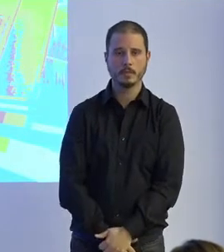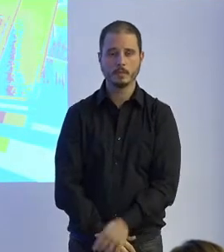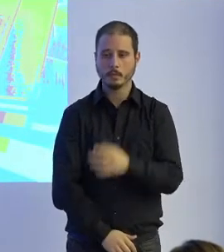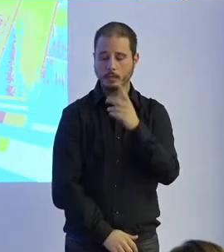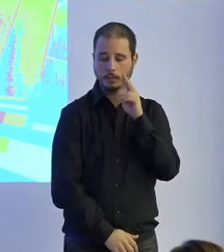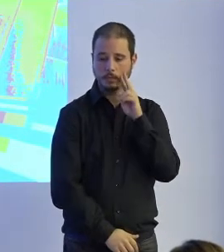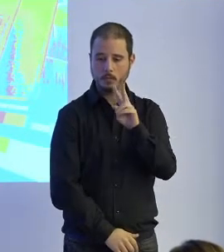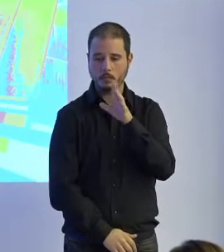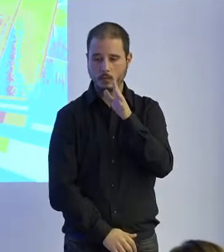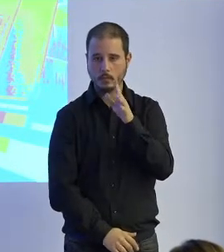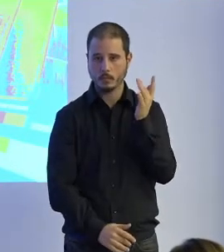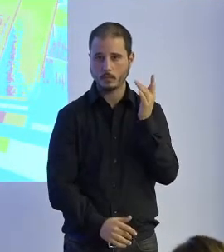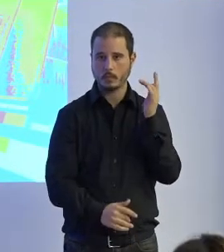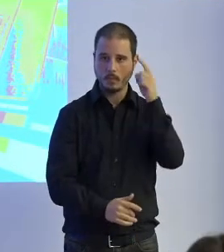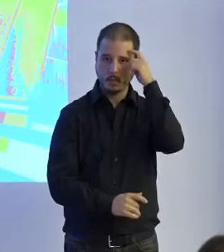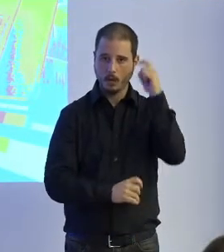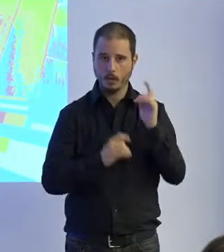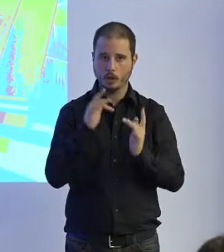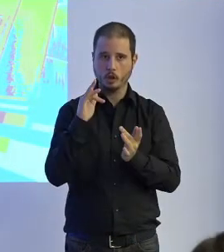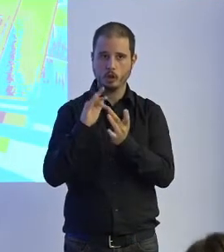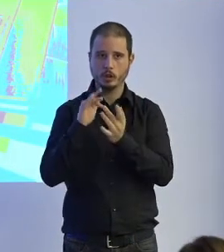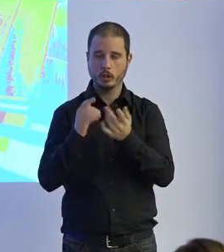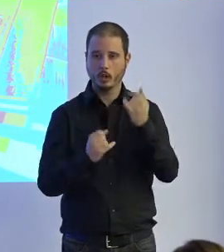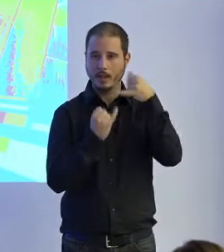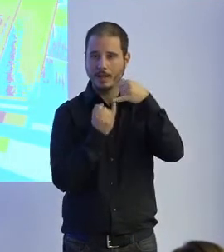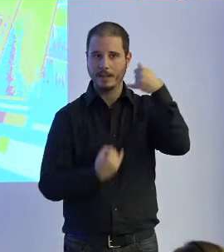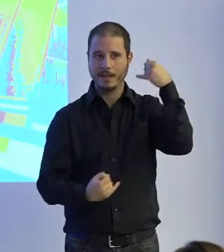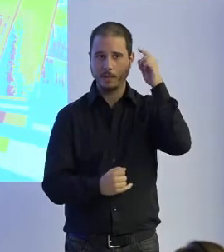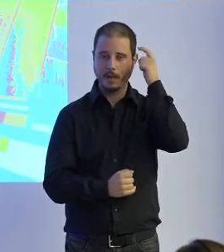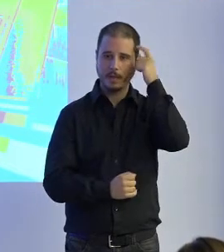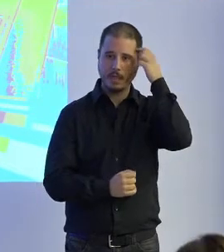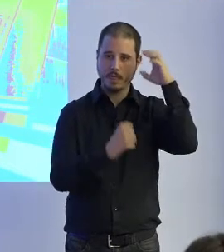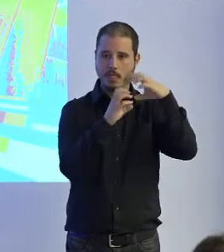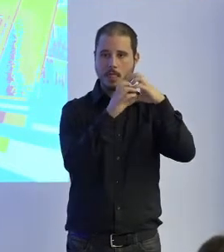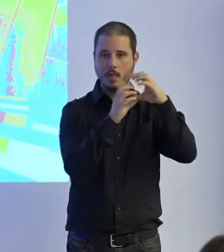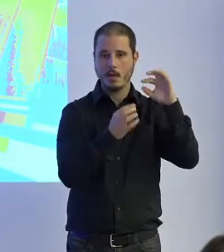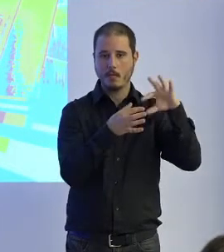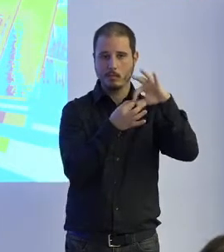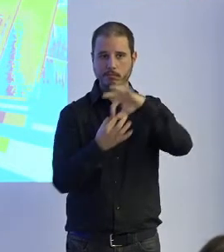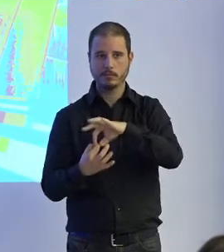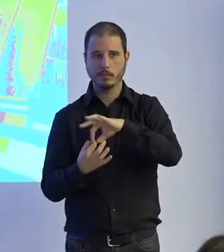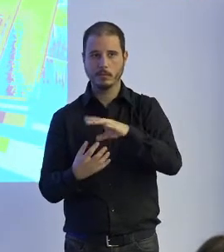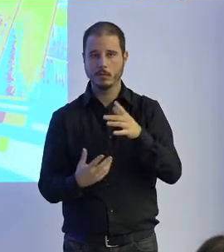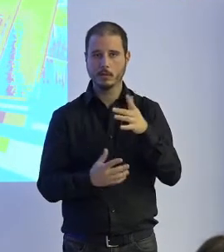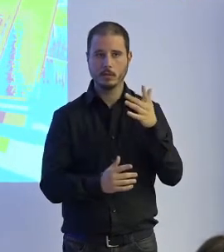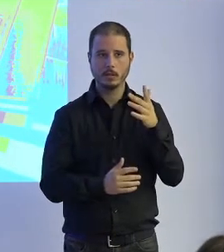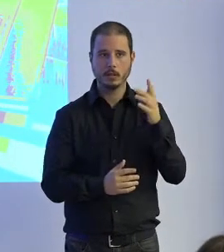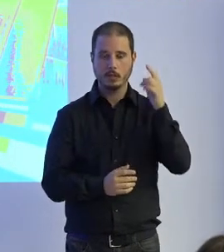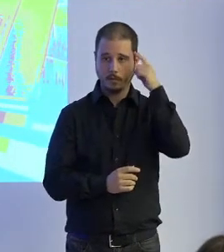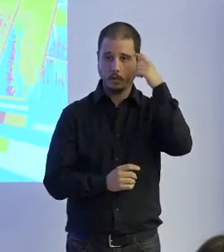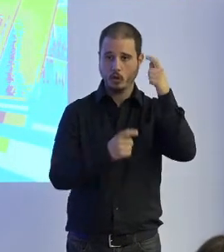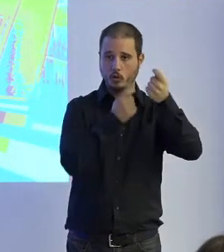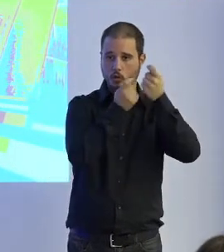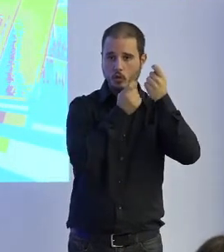porque hay una falla en la conexión o los cables que conectan el cerebro estoy hablando muy brutamente y con el cerebro que está el control